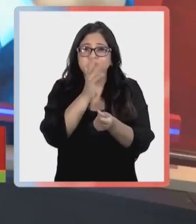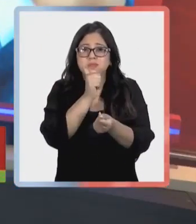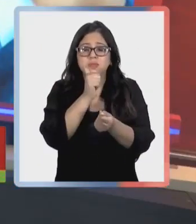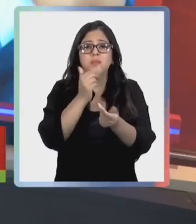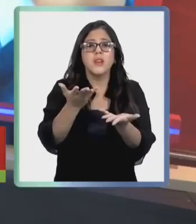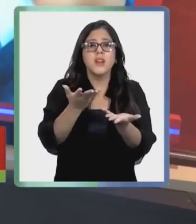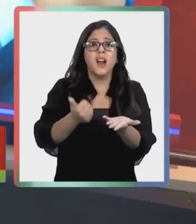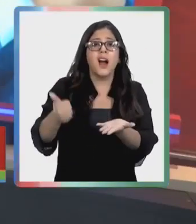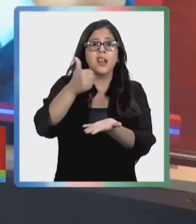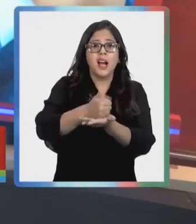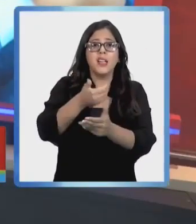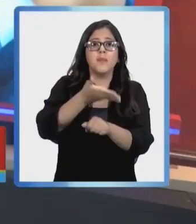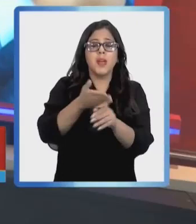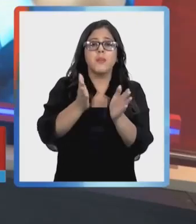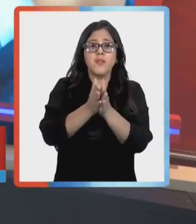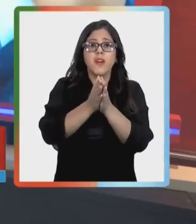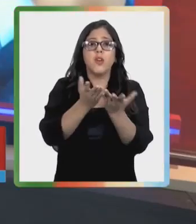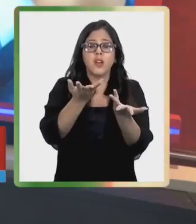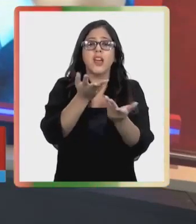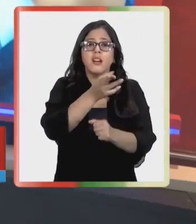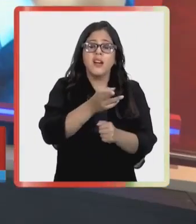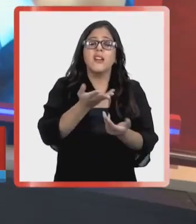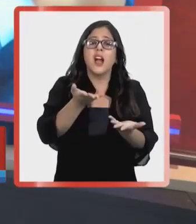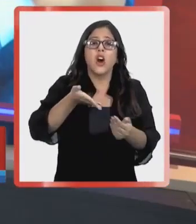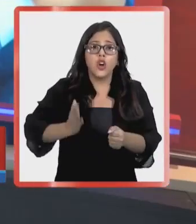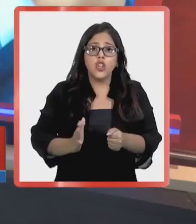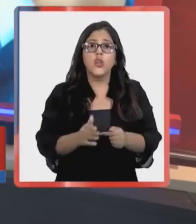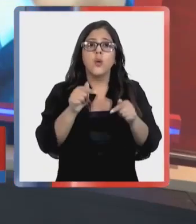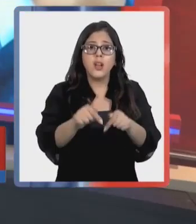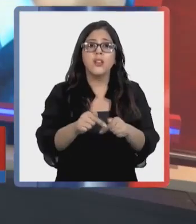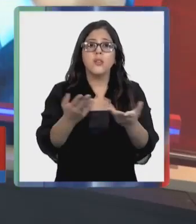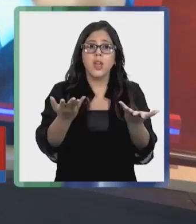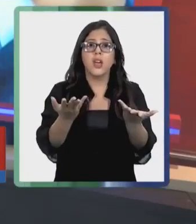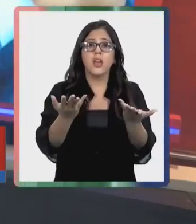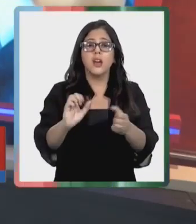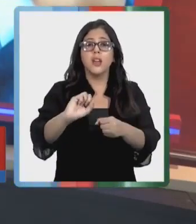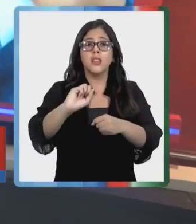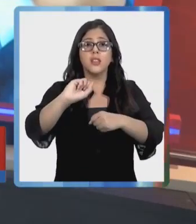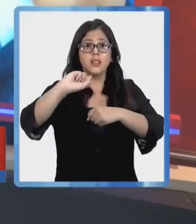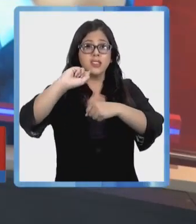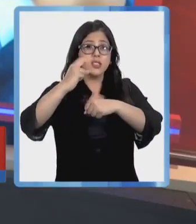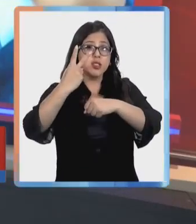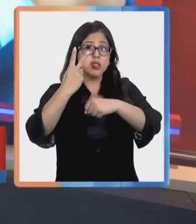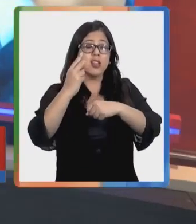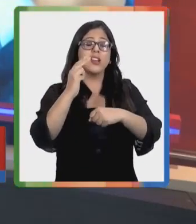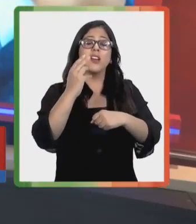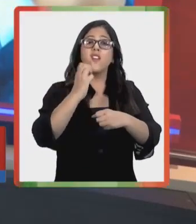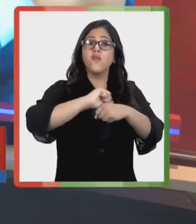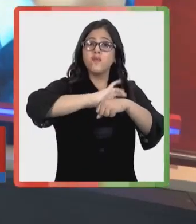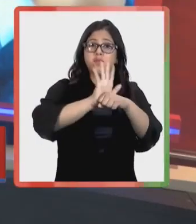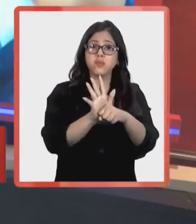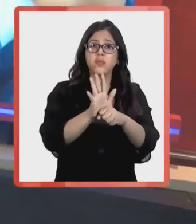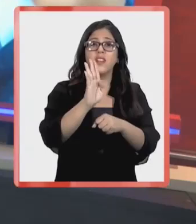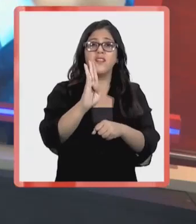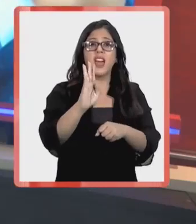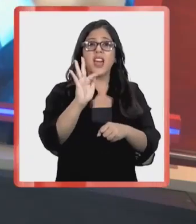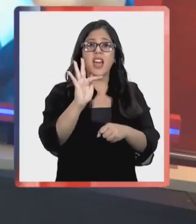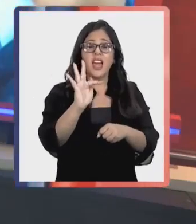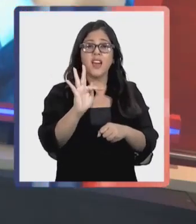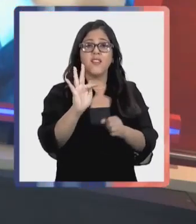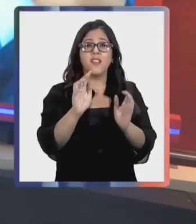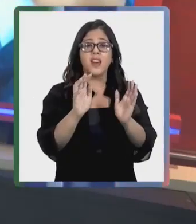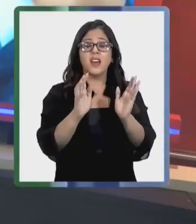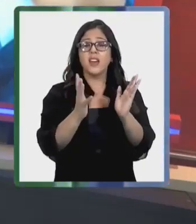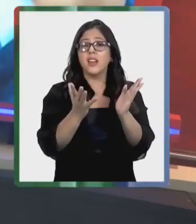Arenas reiteró el llamado a que se reponga especialmente ante la inminente llegada de la subvariante BF.7, que ha